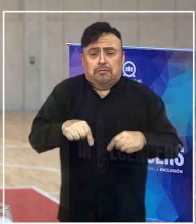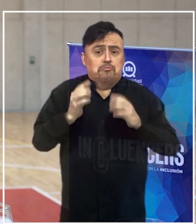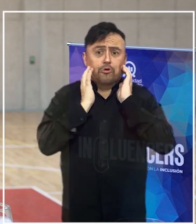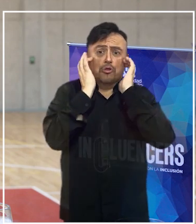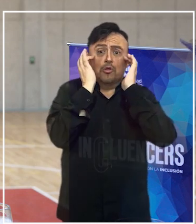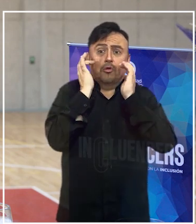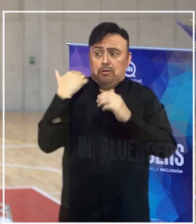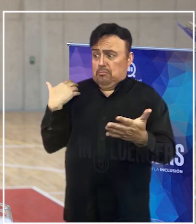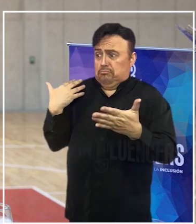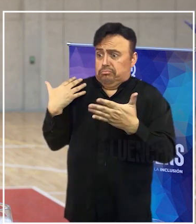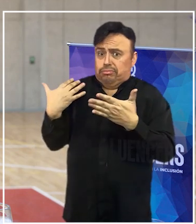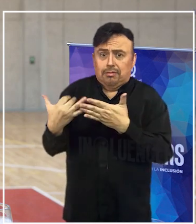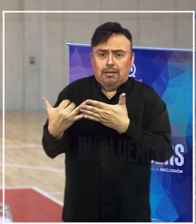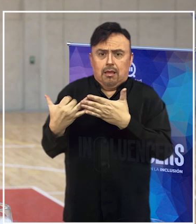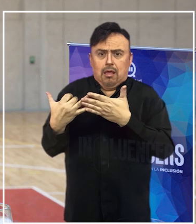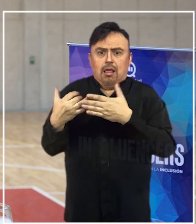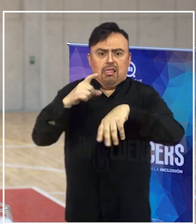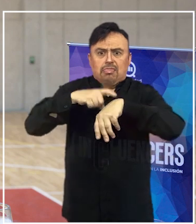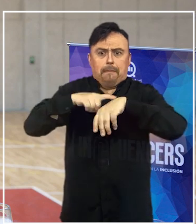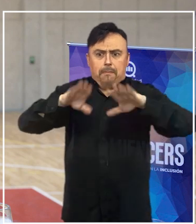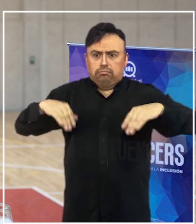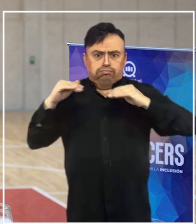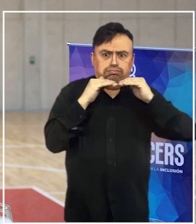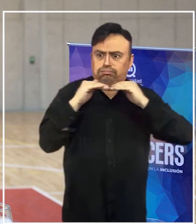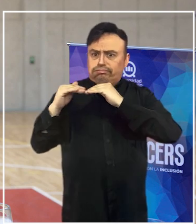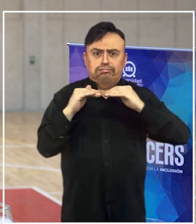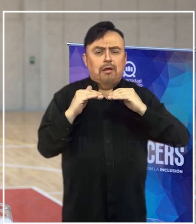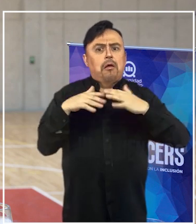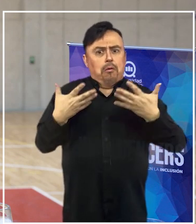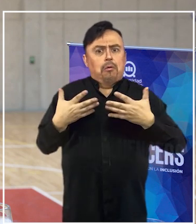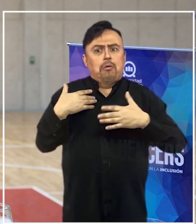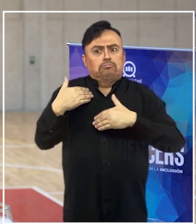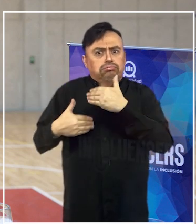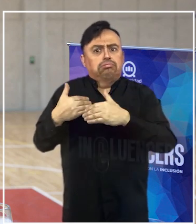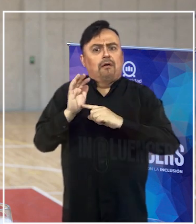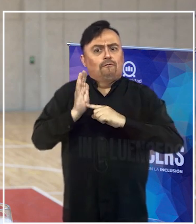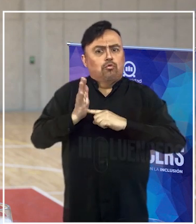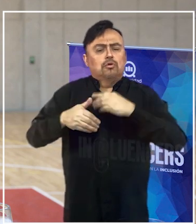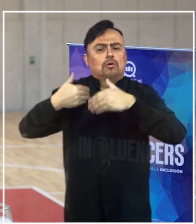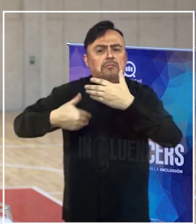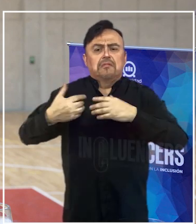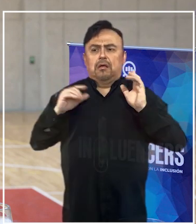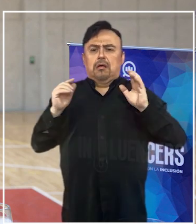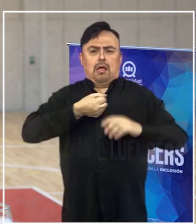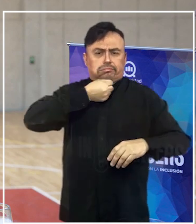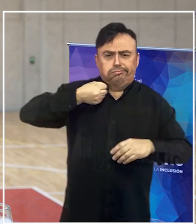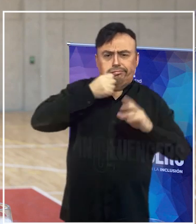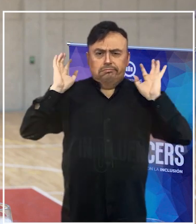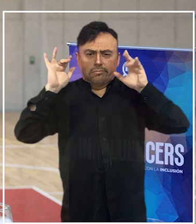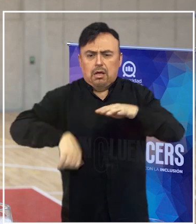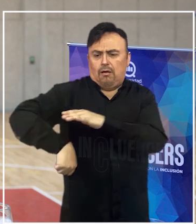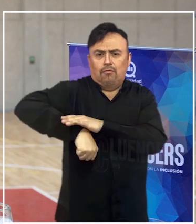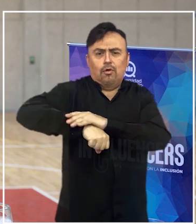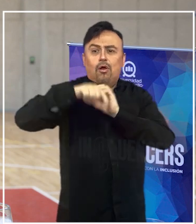último tiempo, en simultaneidad, ha podido estar funcionando. Hemos tenido eventos recitales, hemos tenido fútbol en el